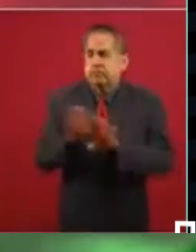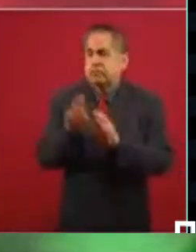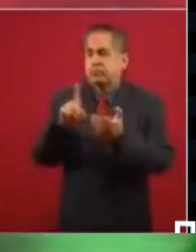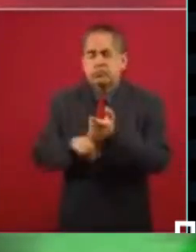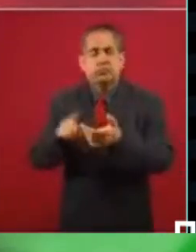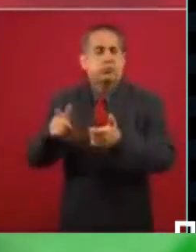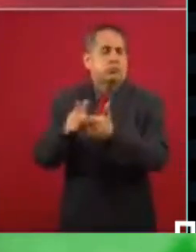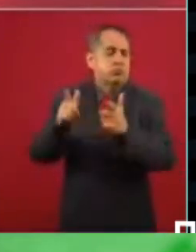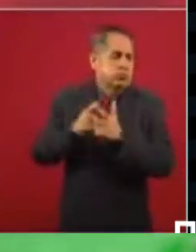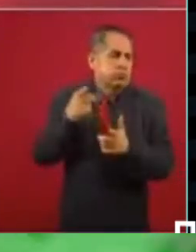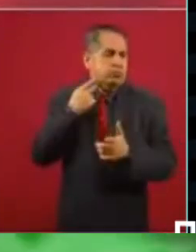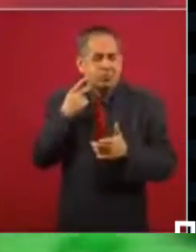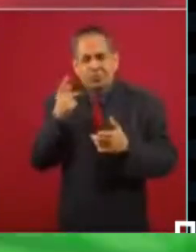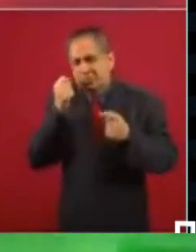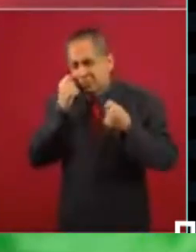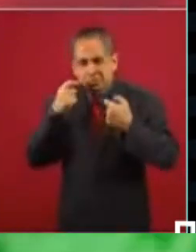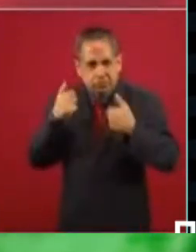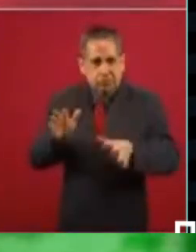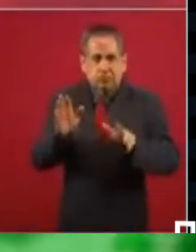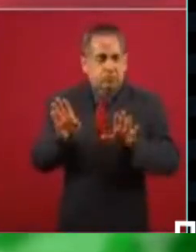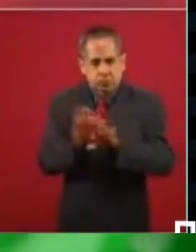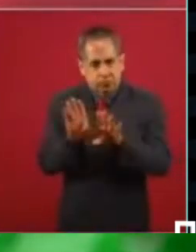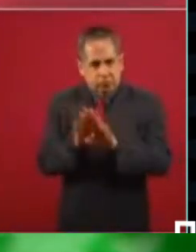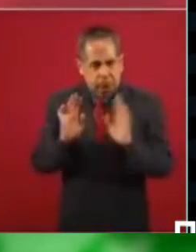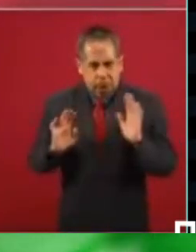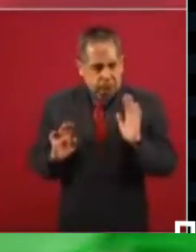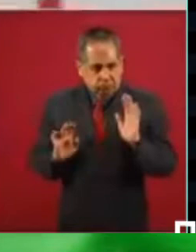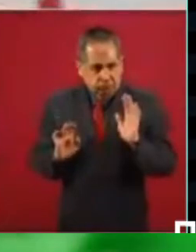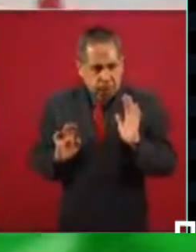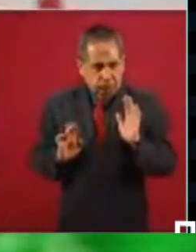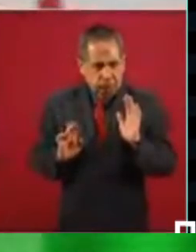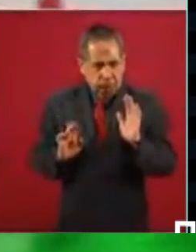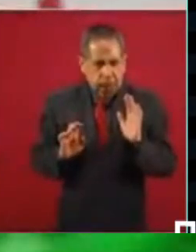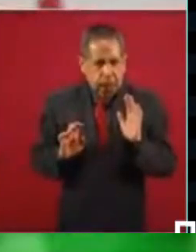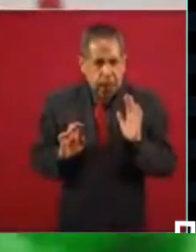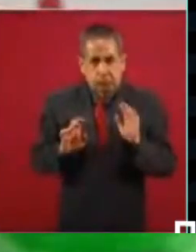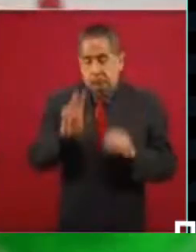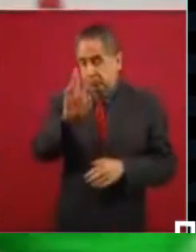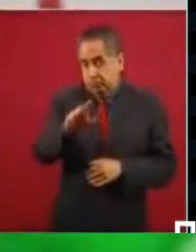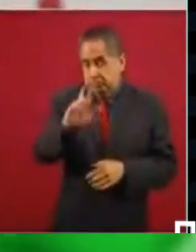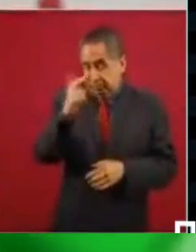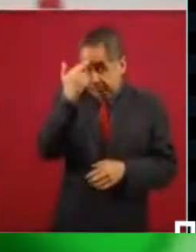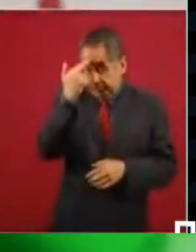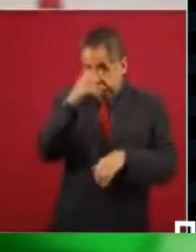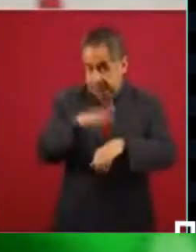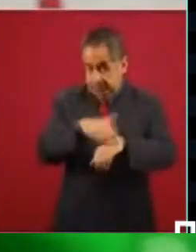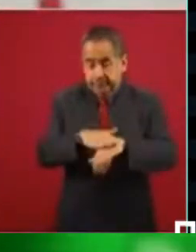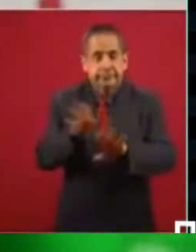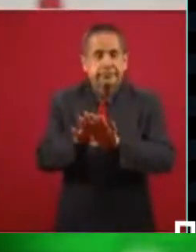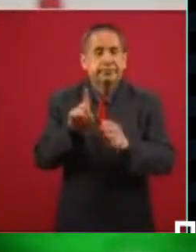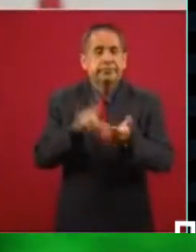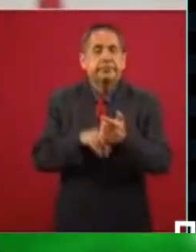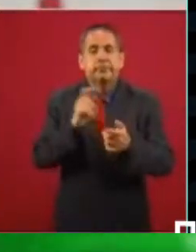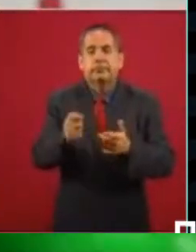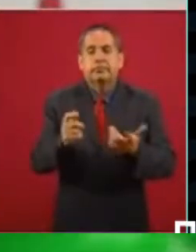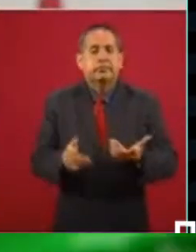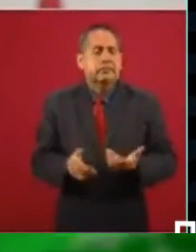asunto partidista, no olvidemos que